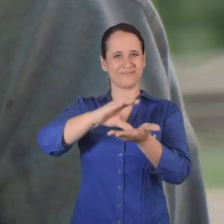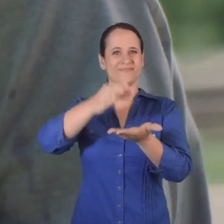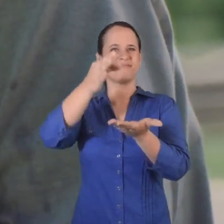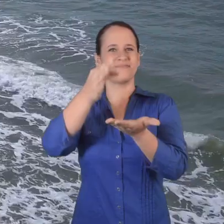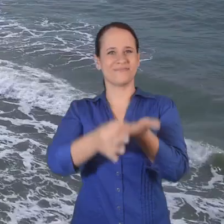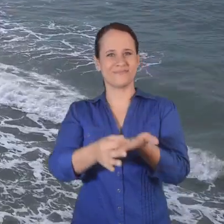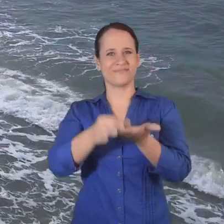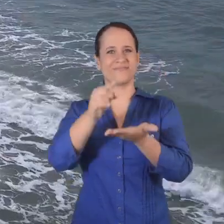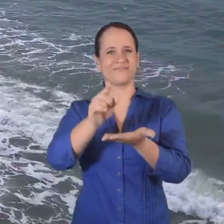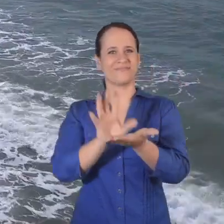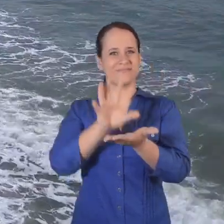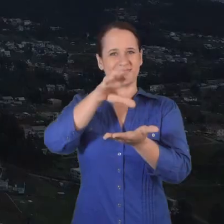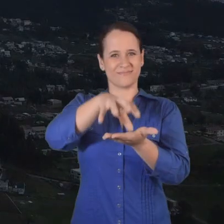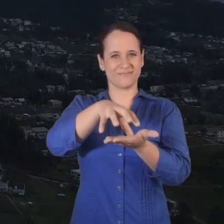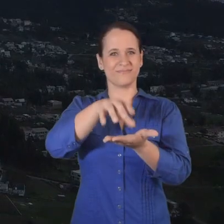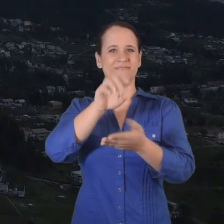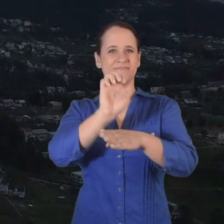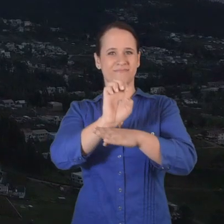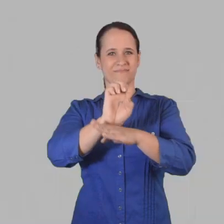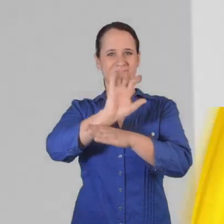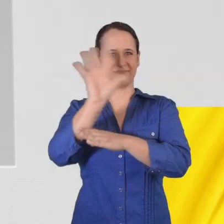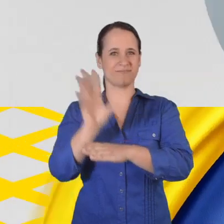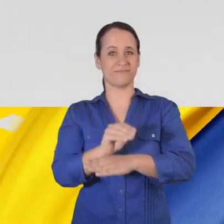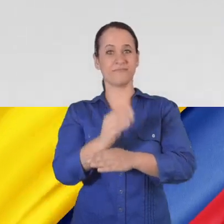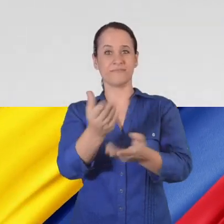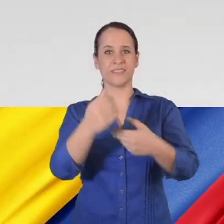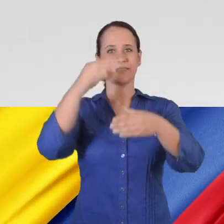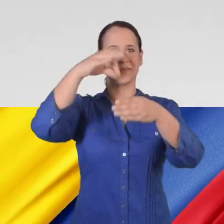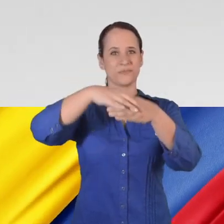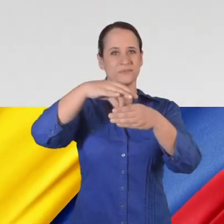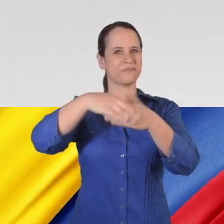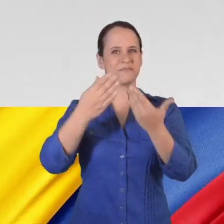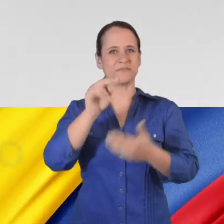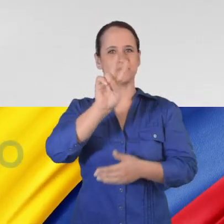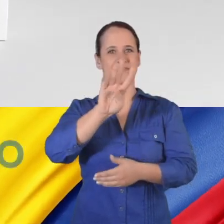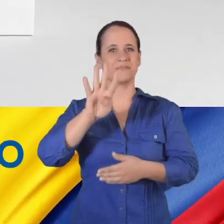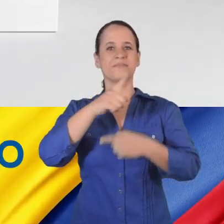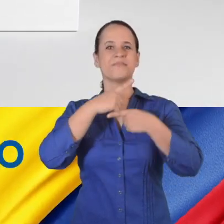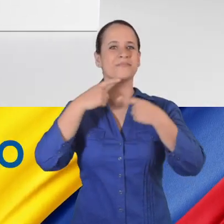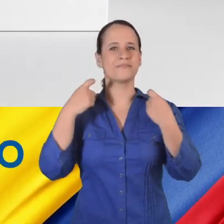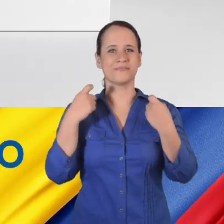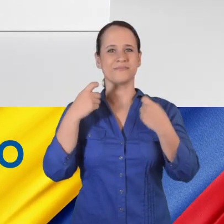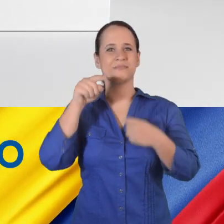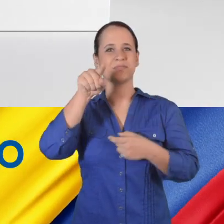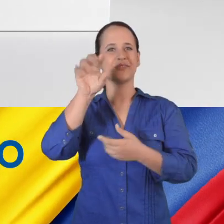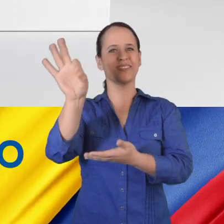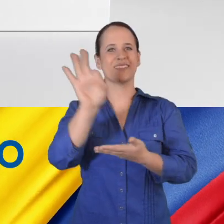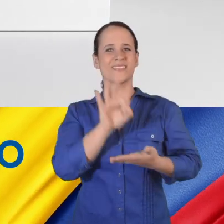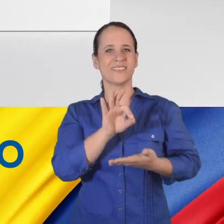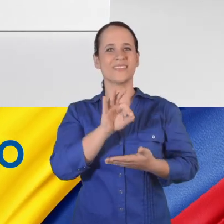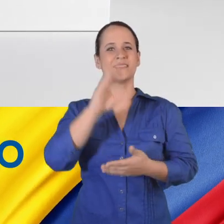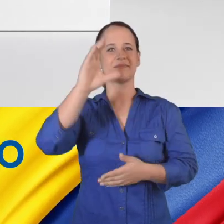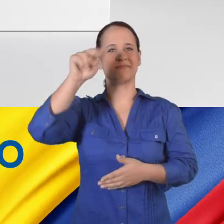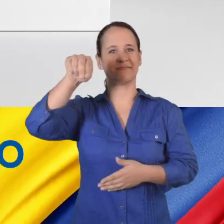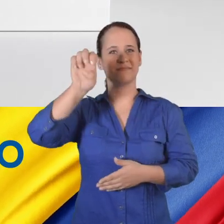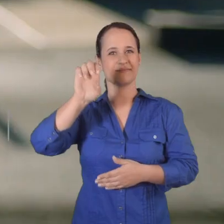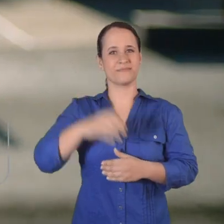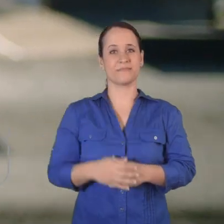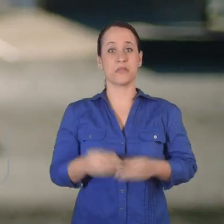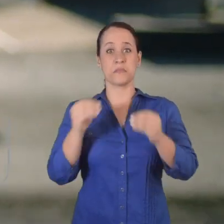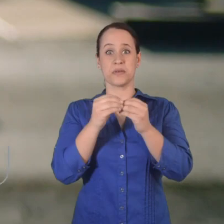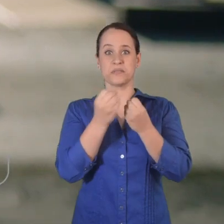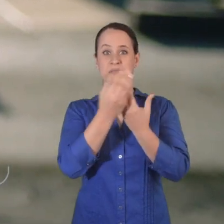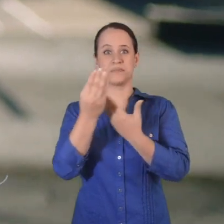tu cantón, tu provincia. Hazlo por Ecuador. Ven a votar este 24 de marzo. Tú eliges CNE.